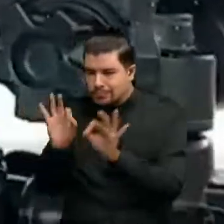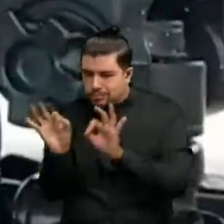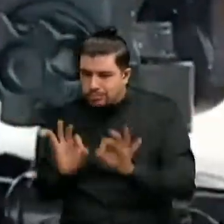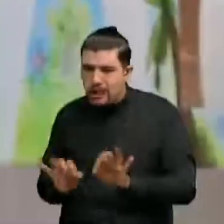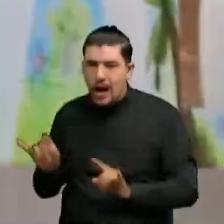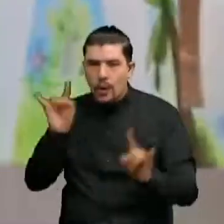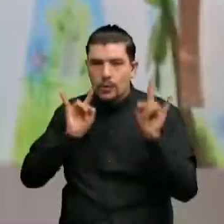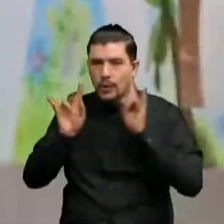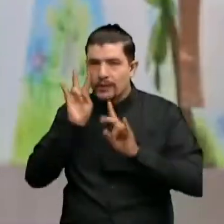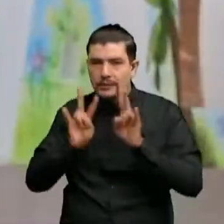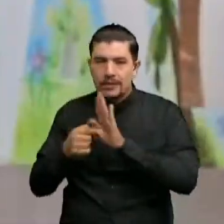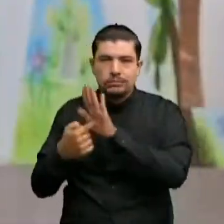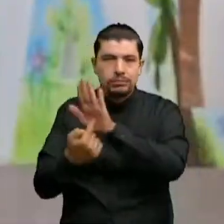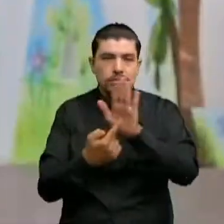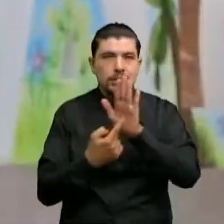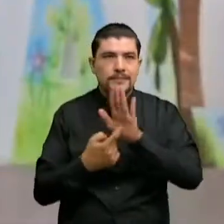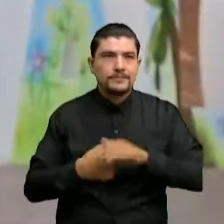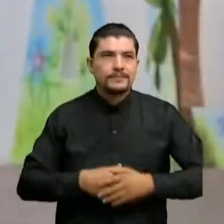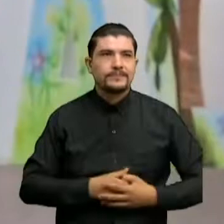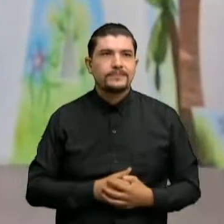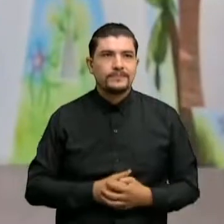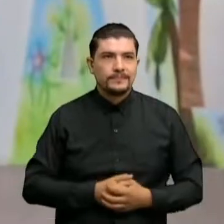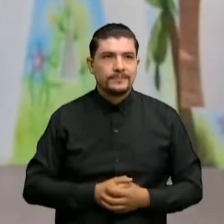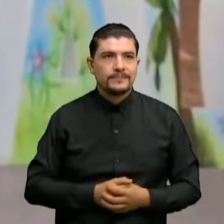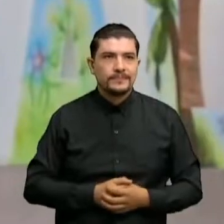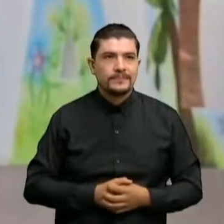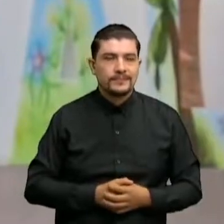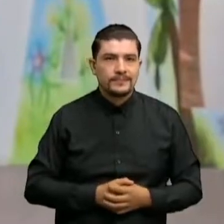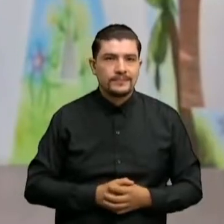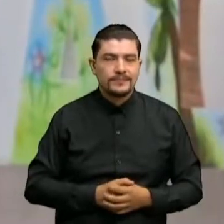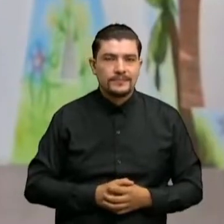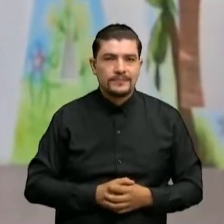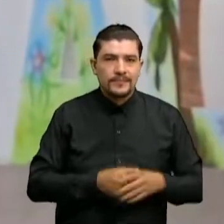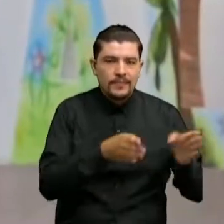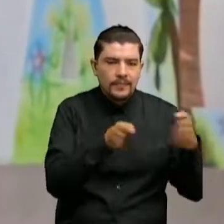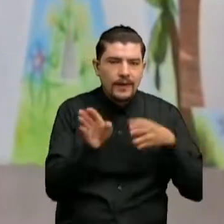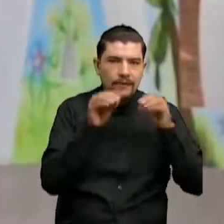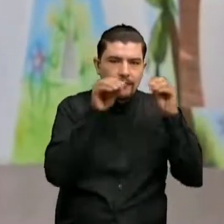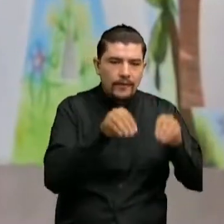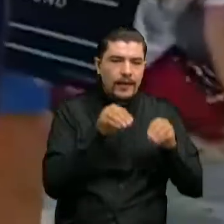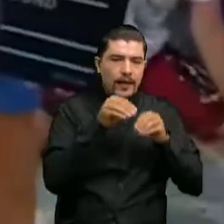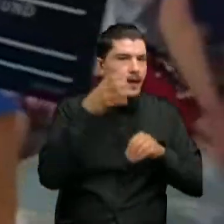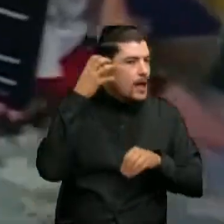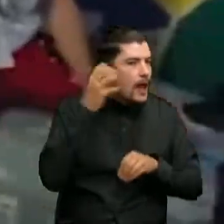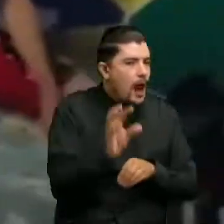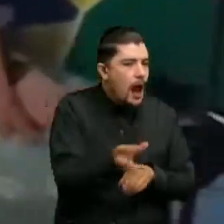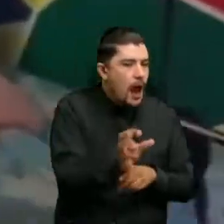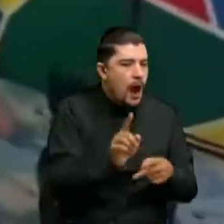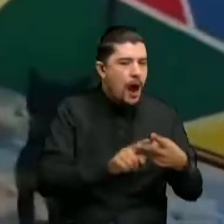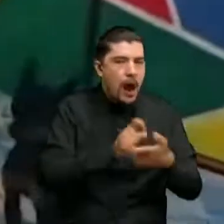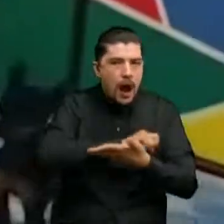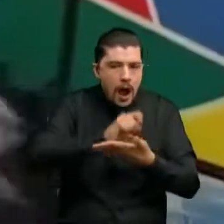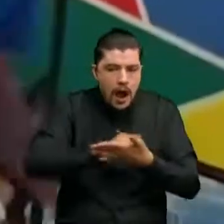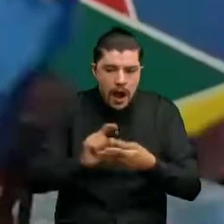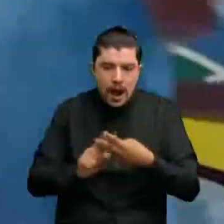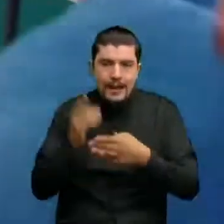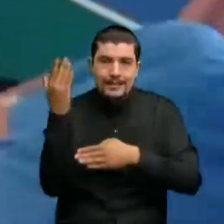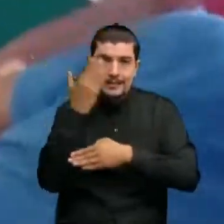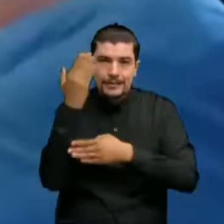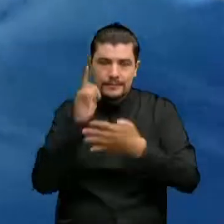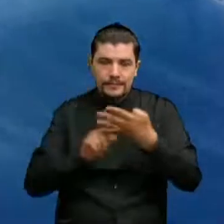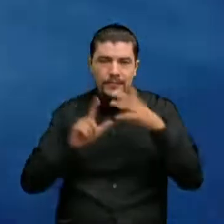audiovisuales A través de unos módulos de formación De radio, de escritura De cine y de